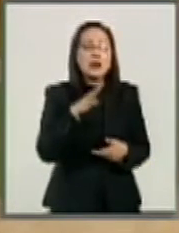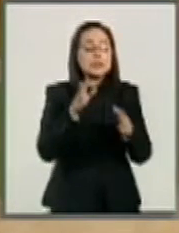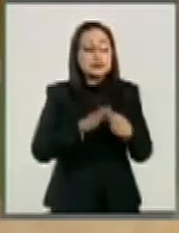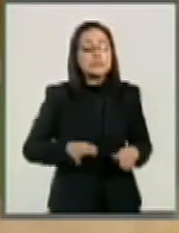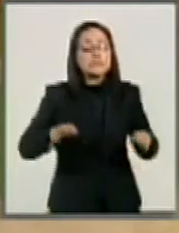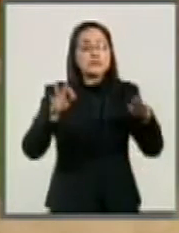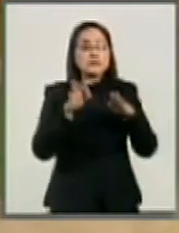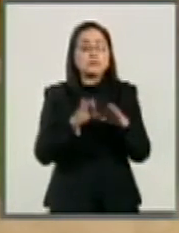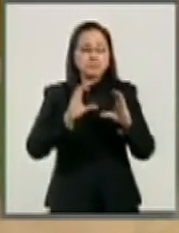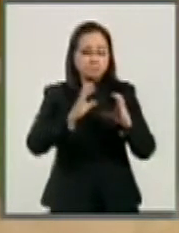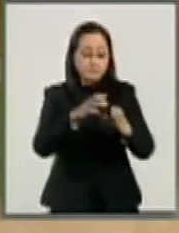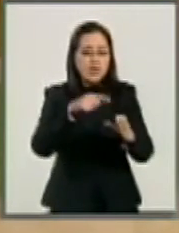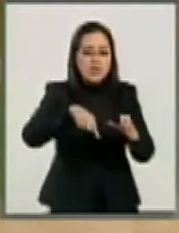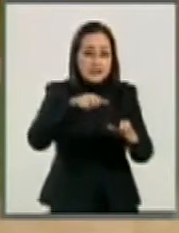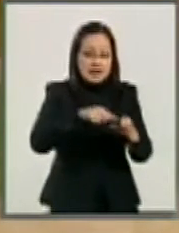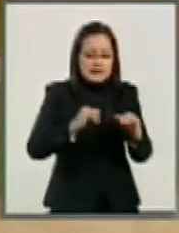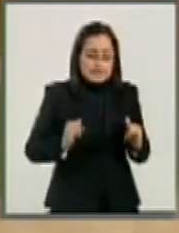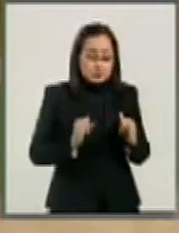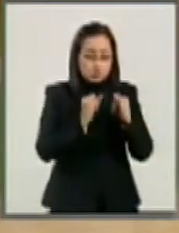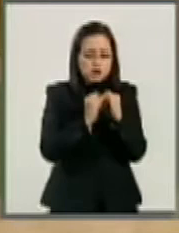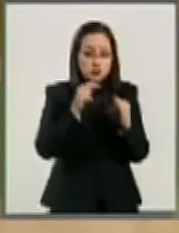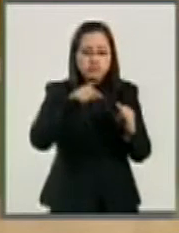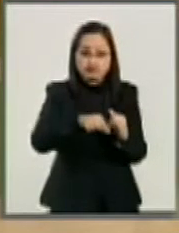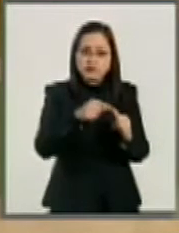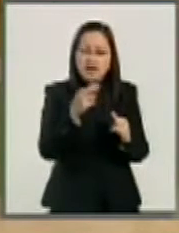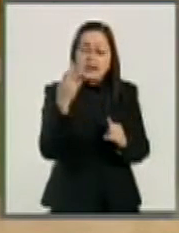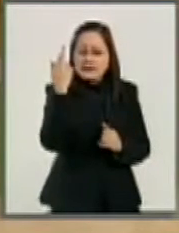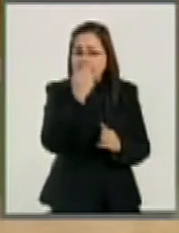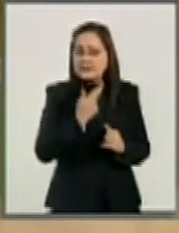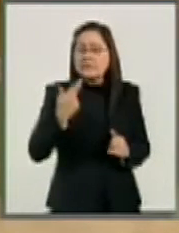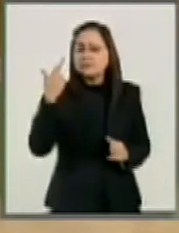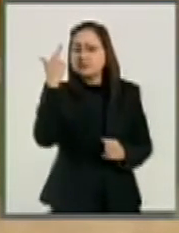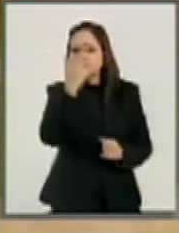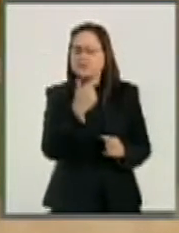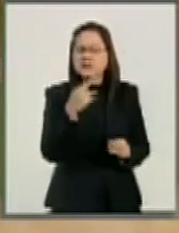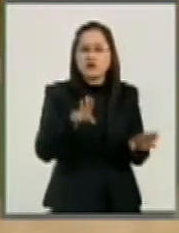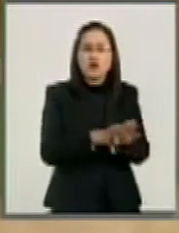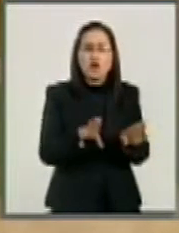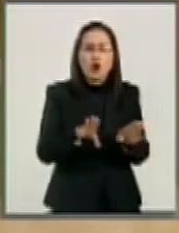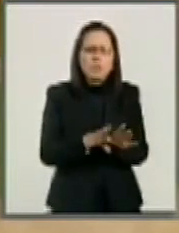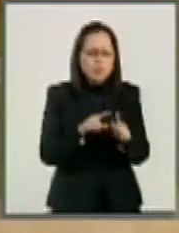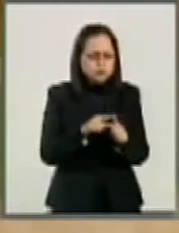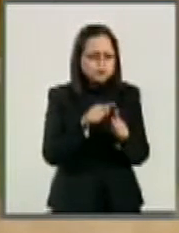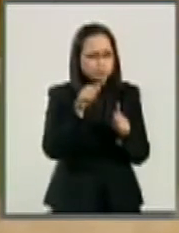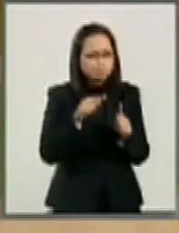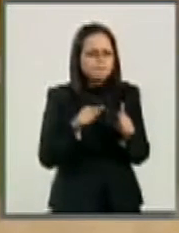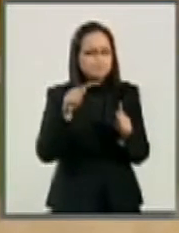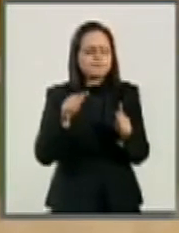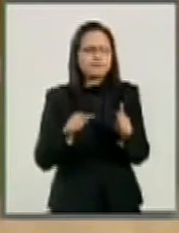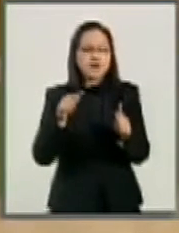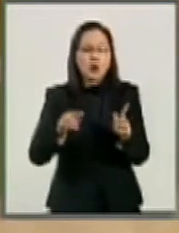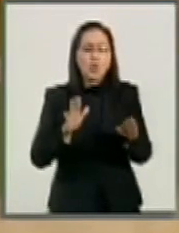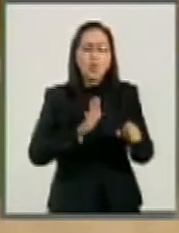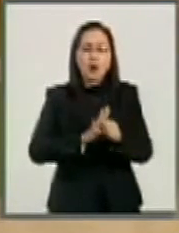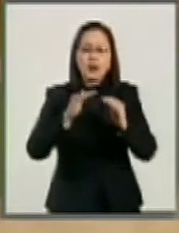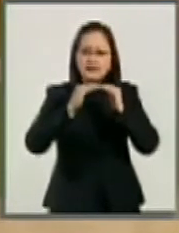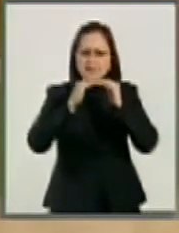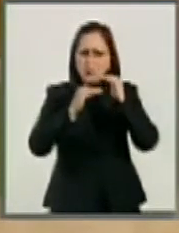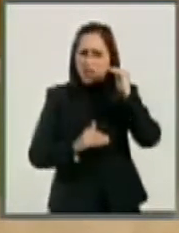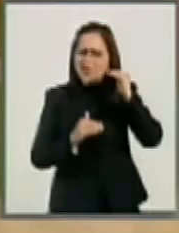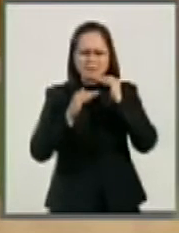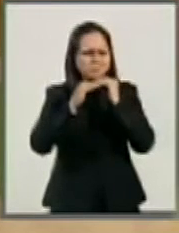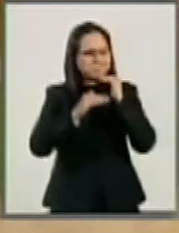importantes del Estado mexicano, realice también una medición sobre la desigualdad. Tiene